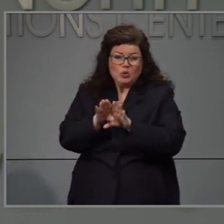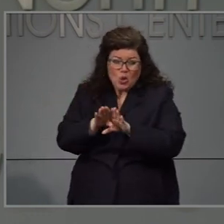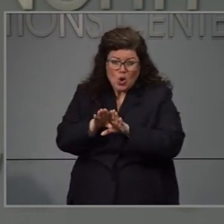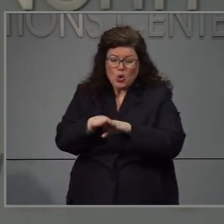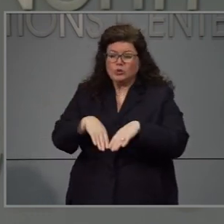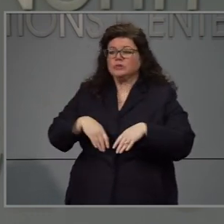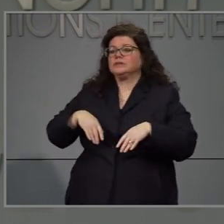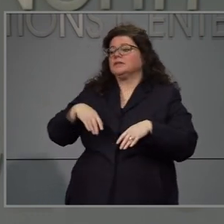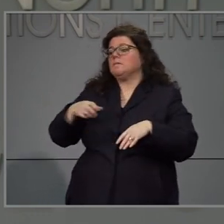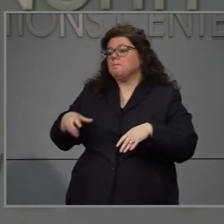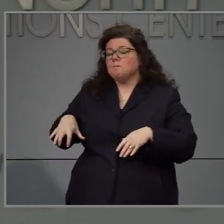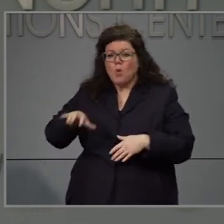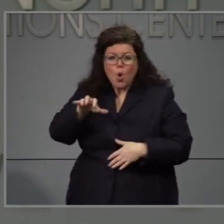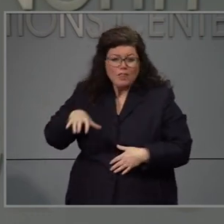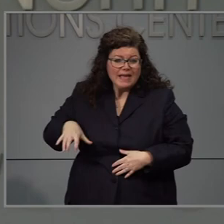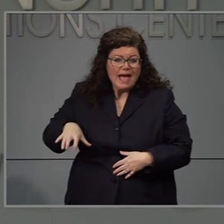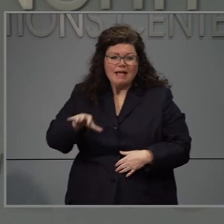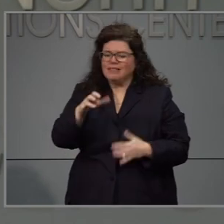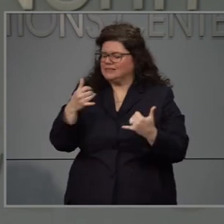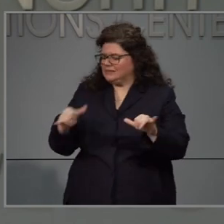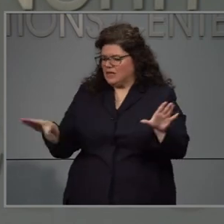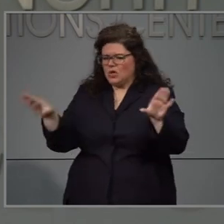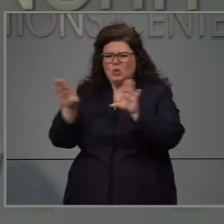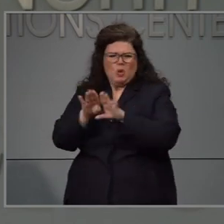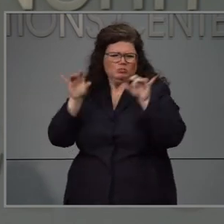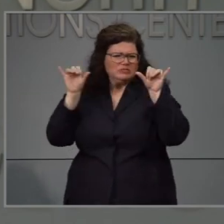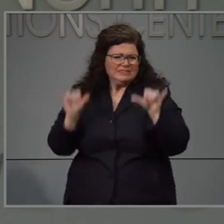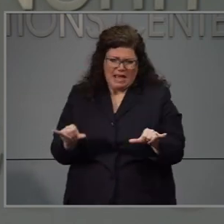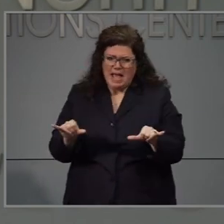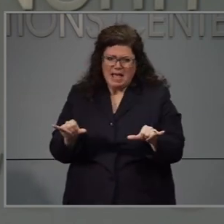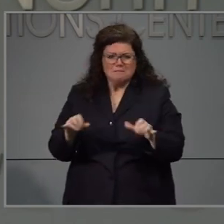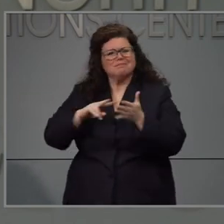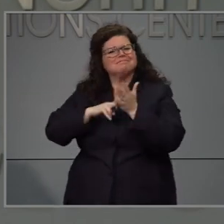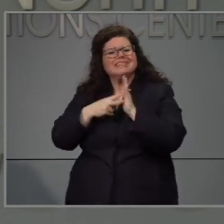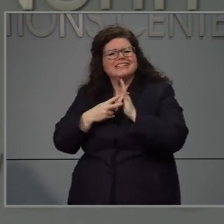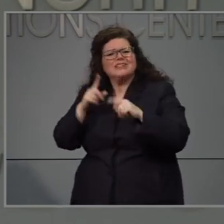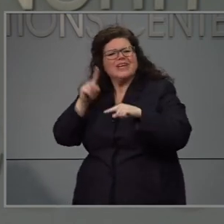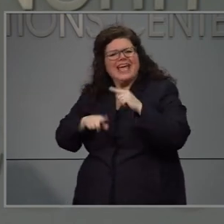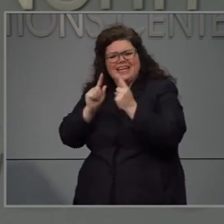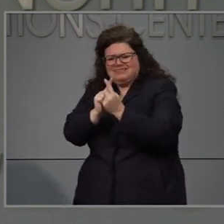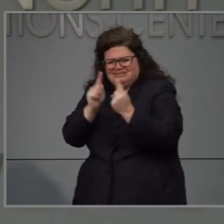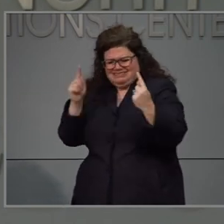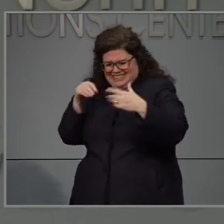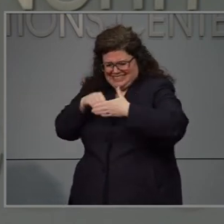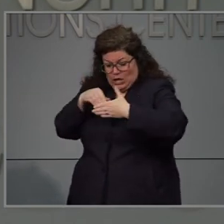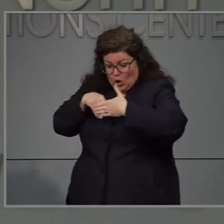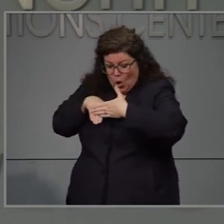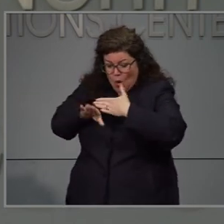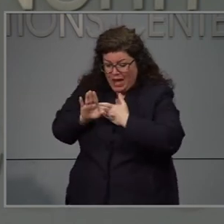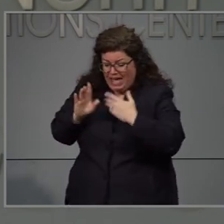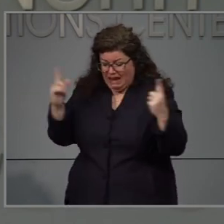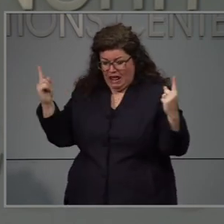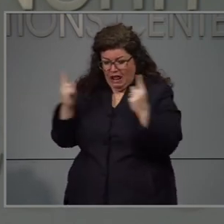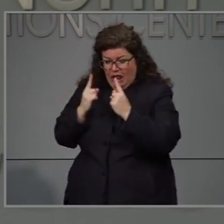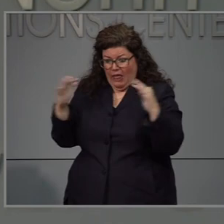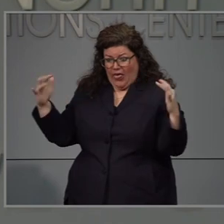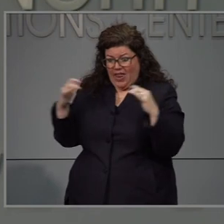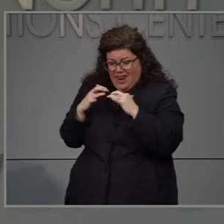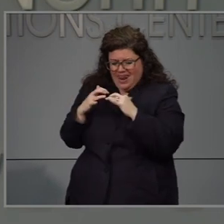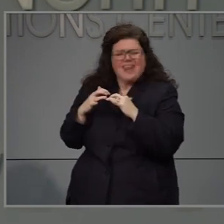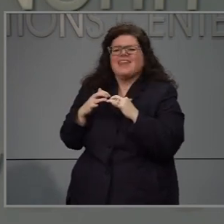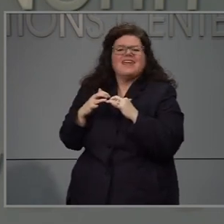y entregas todos estos lugares en donde es muy es y también en bares es difícil